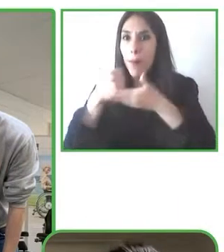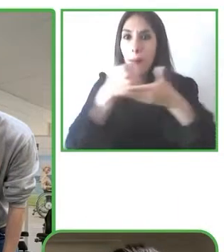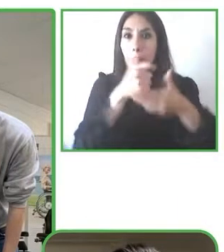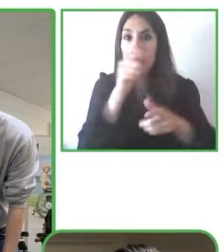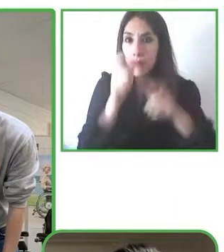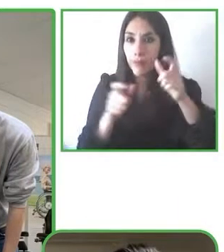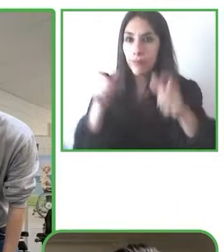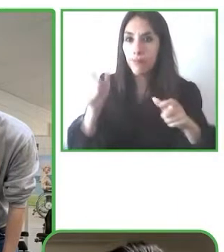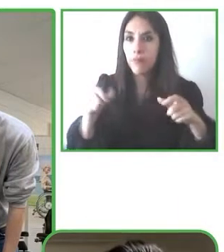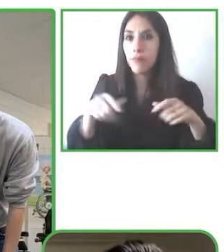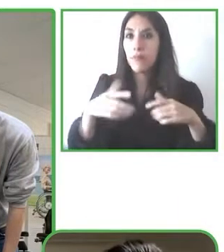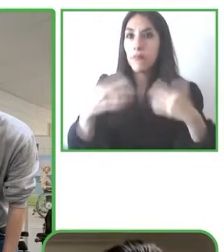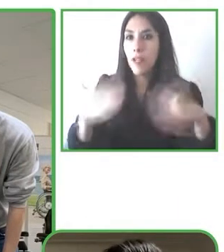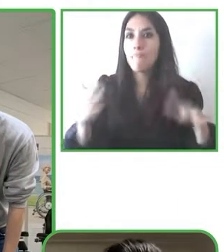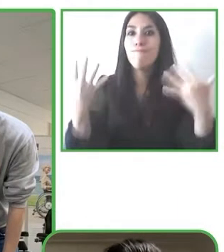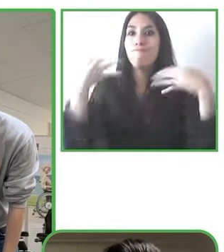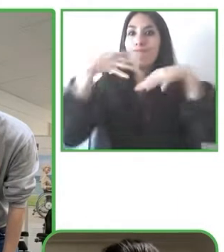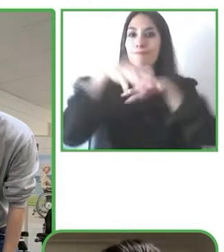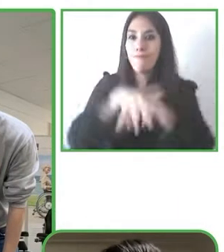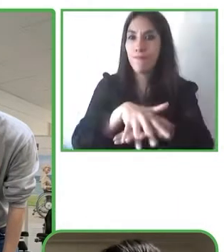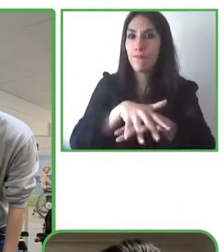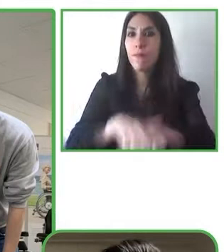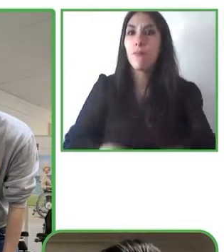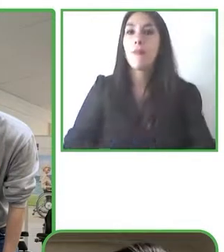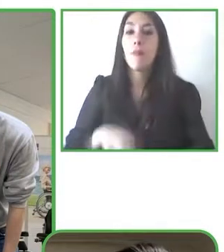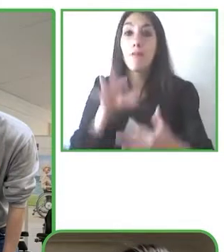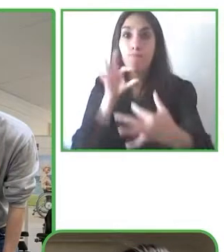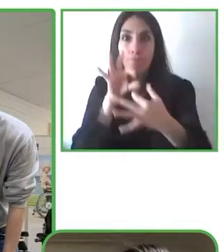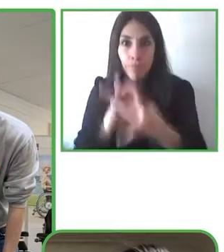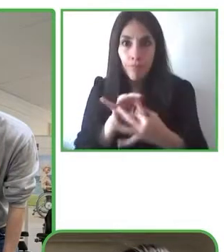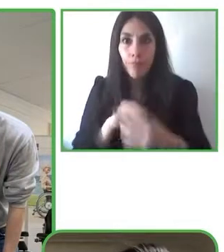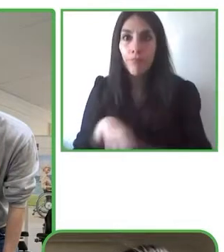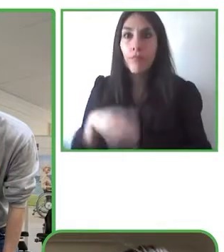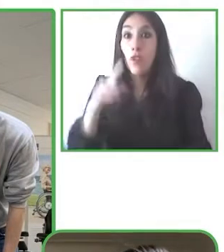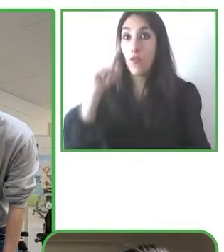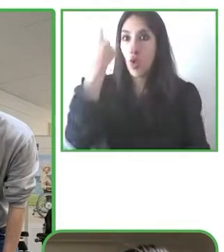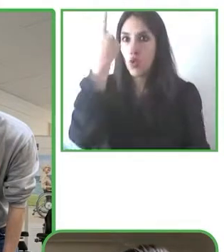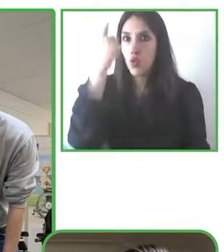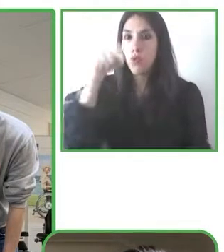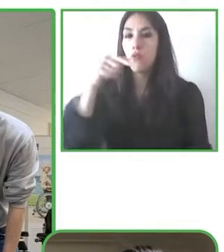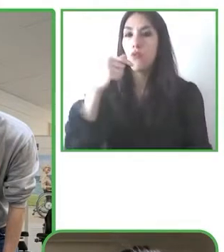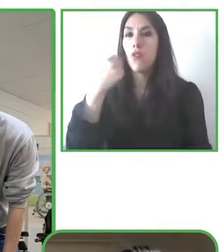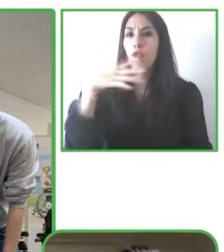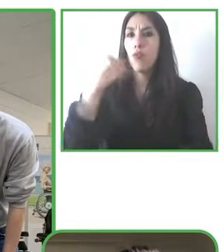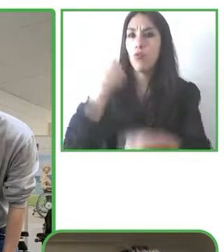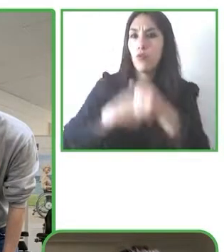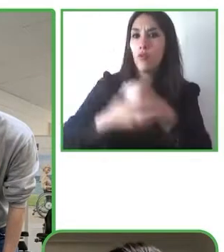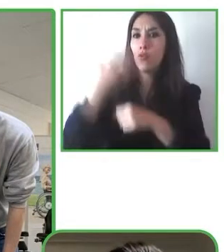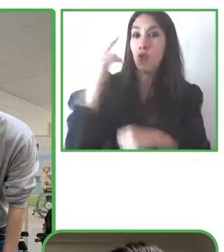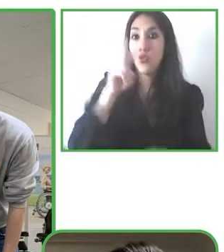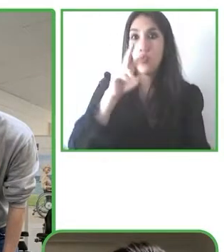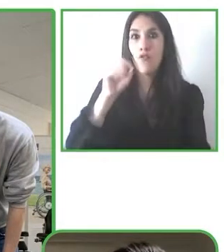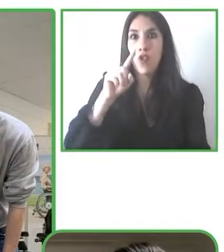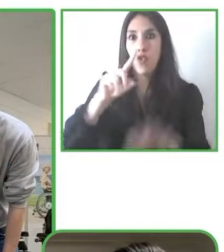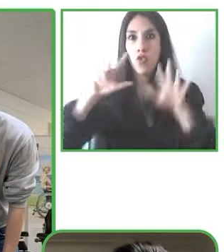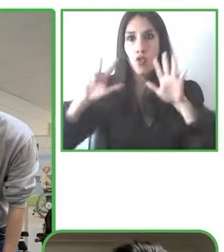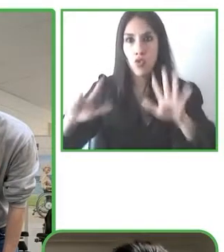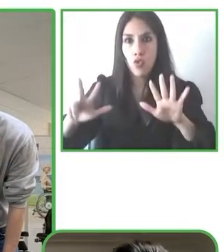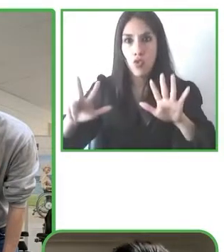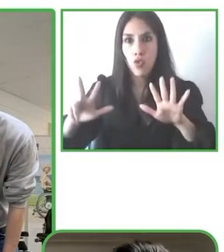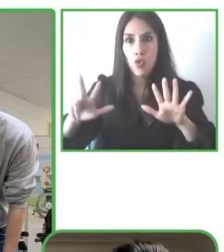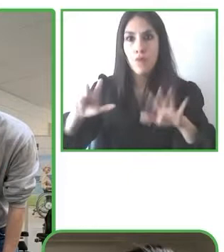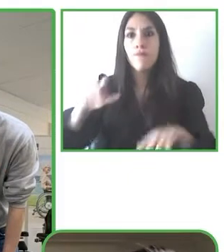interfaces. Munevo fue fundado en 2018 y Munevo Drive es la primera silla de, es el primer